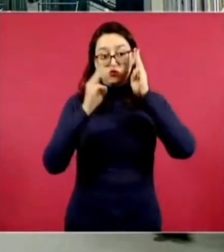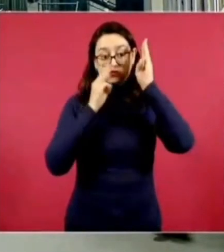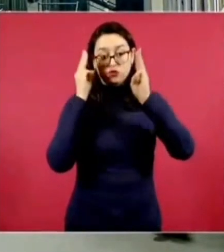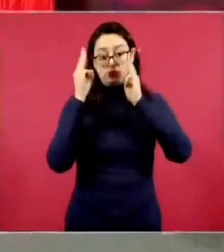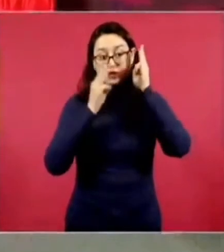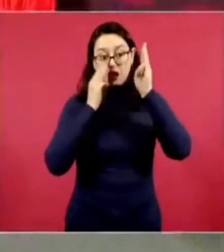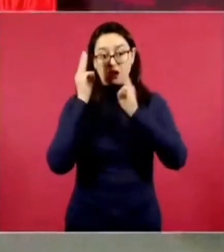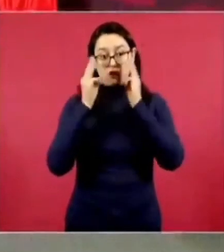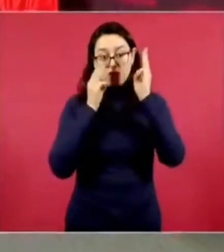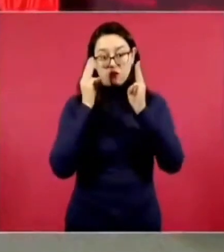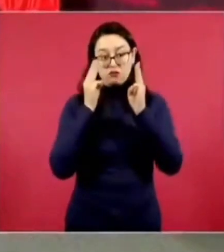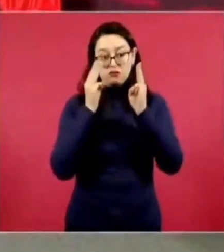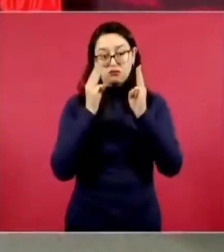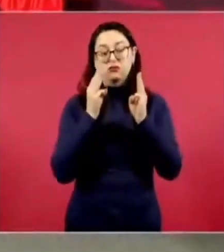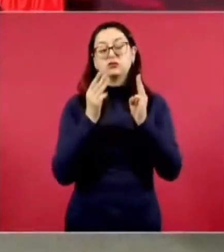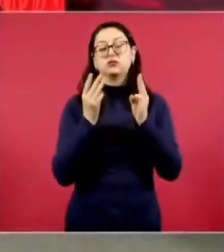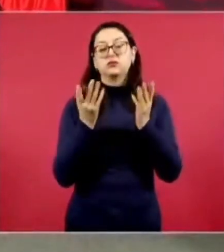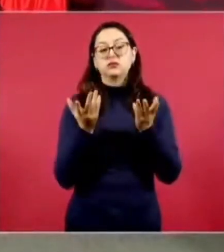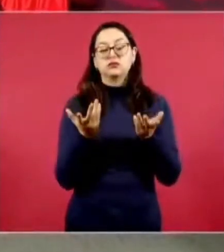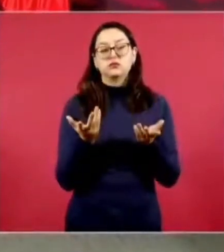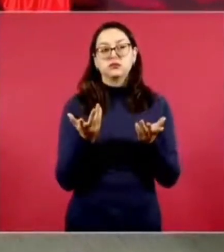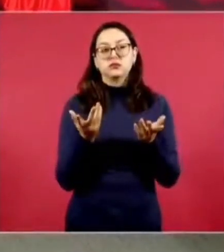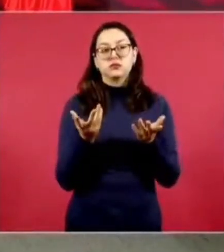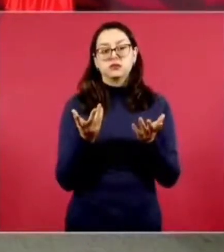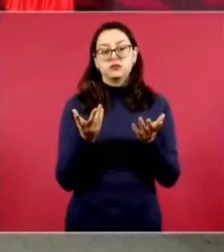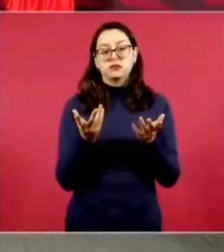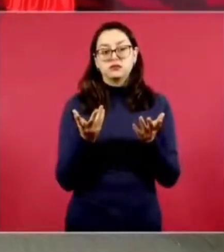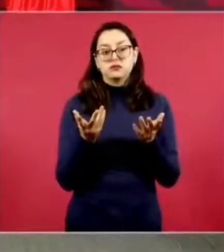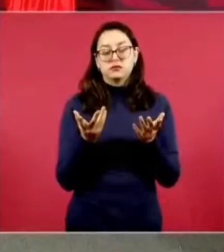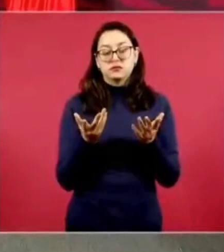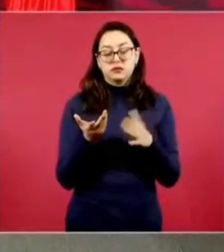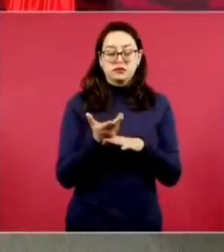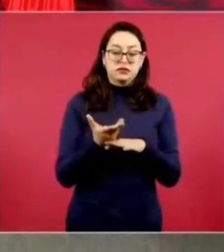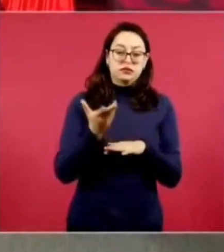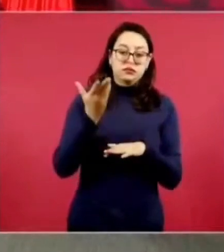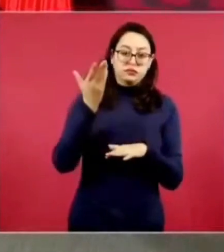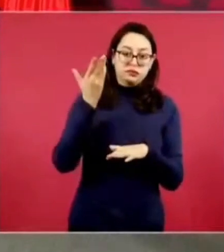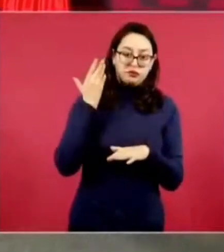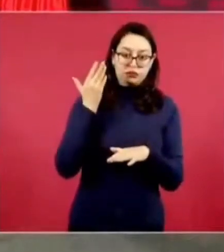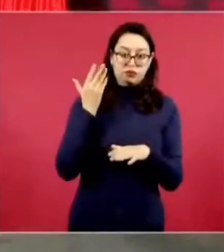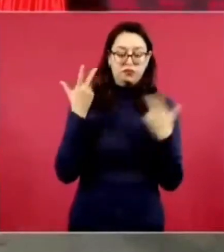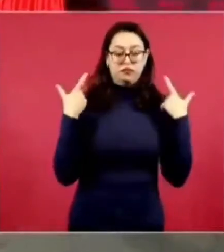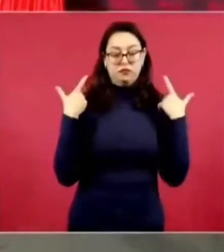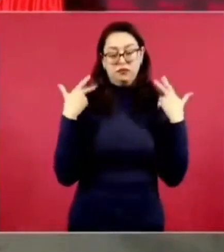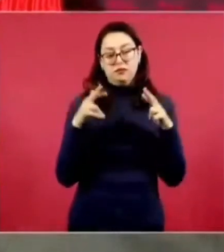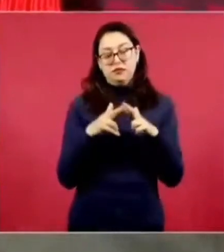finales de los 40 creo del siglo del pasado lo hizo el maestro Pellicer